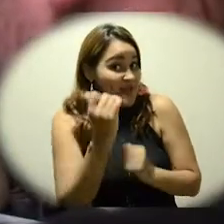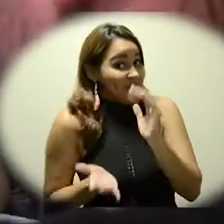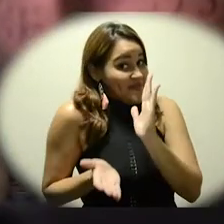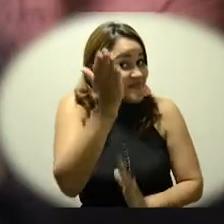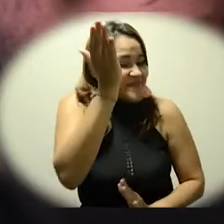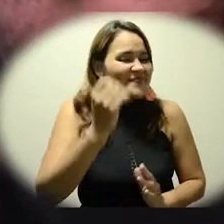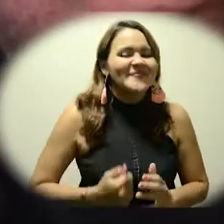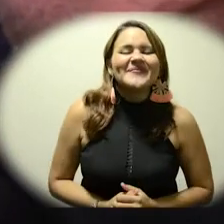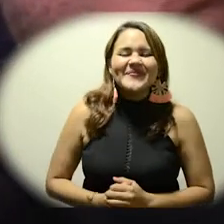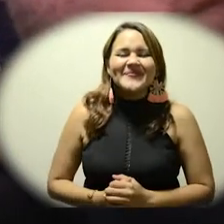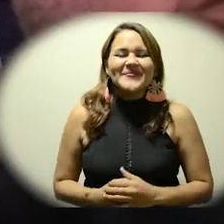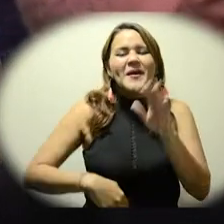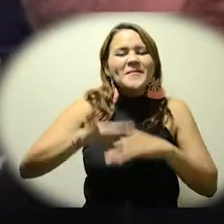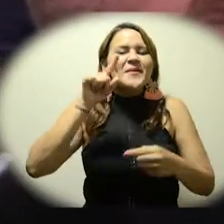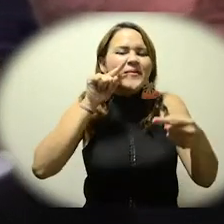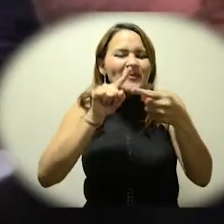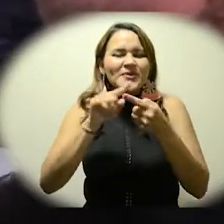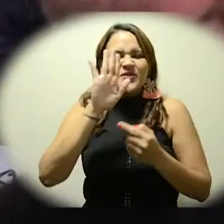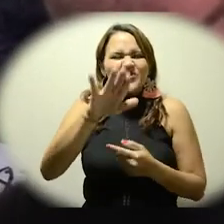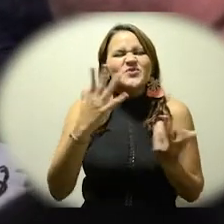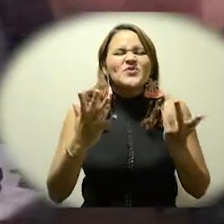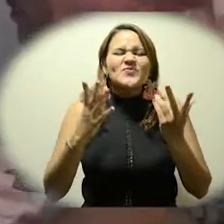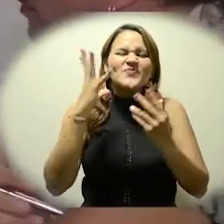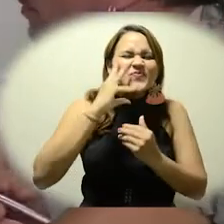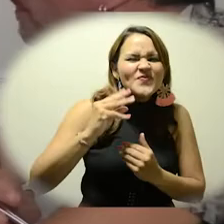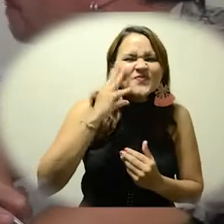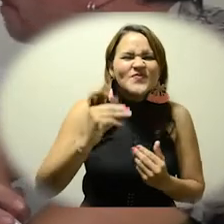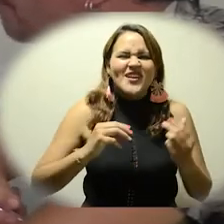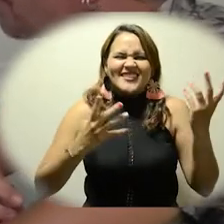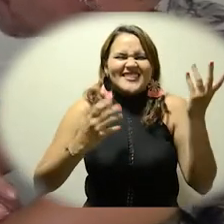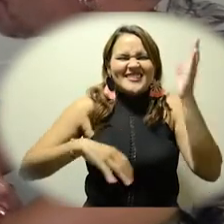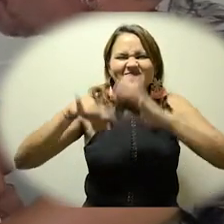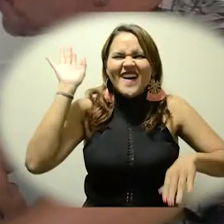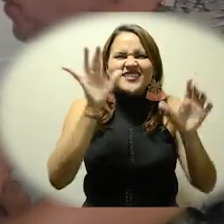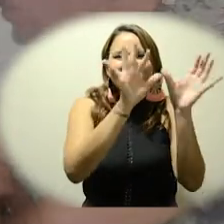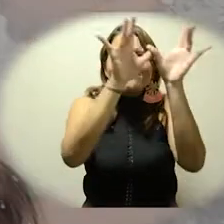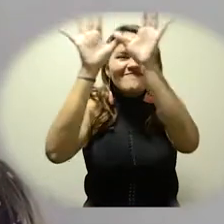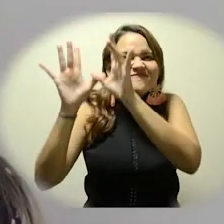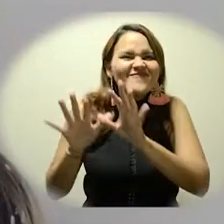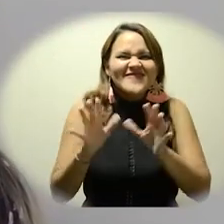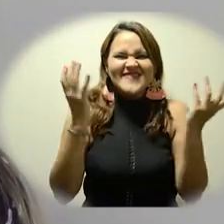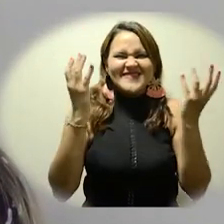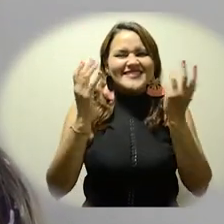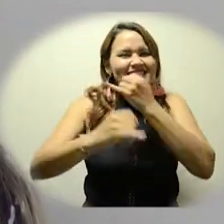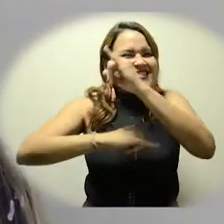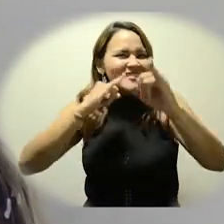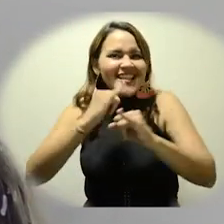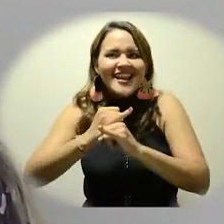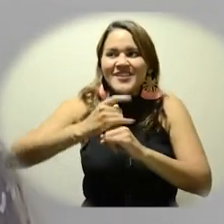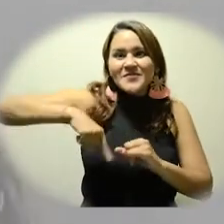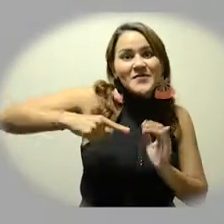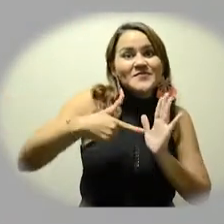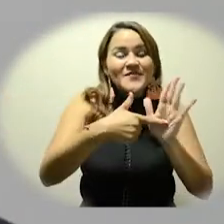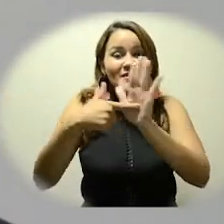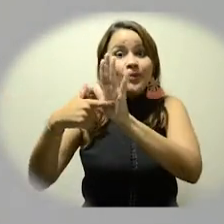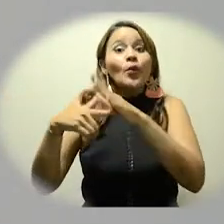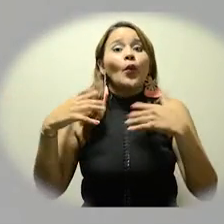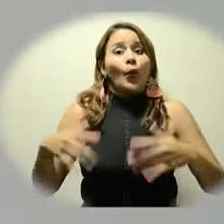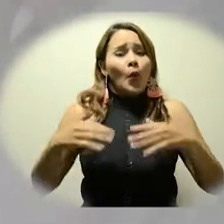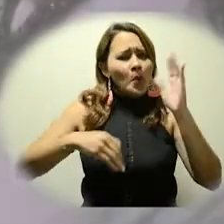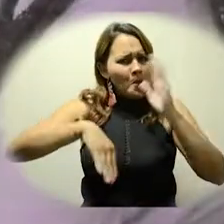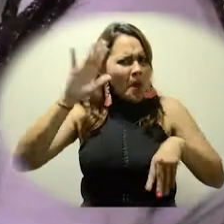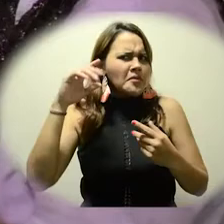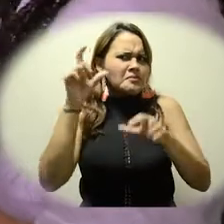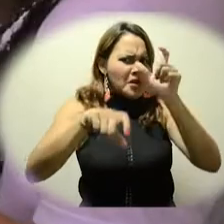economía. Con el propósito de alimentar y proyectar la experiencia Macondo hacia Euroamérica y el mundo desde diferentes perspectivas, 20 emprendedores